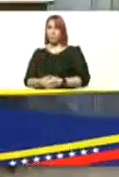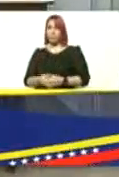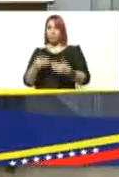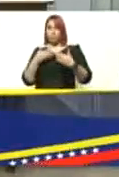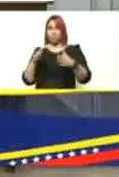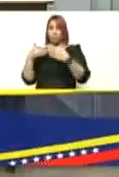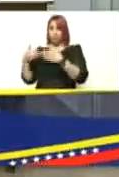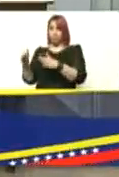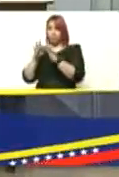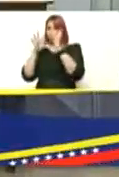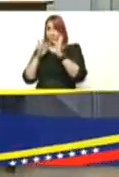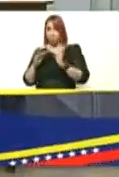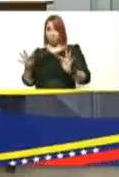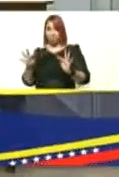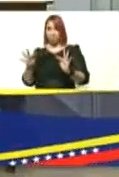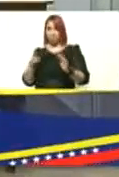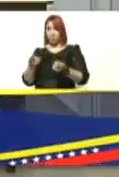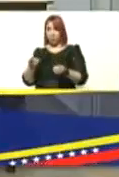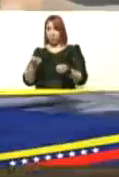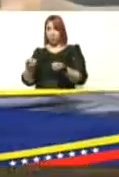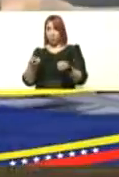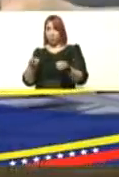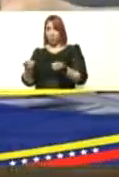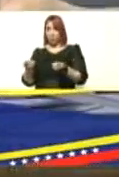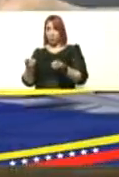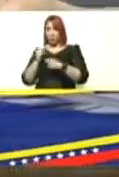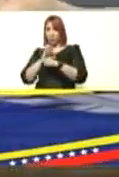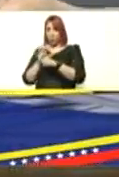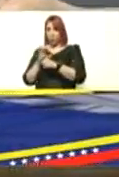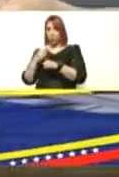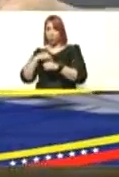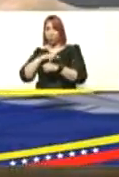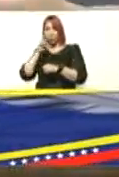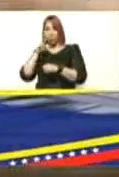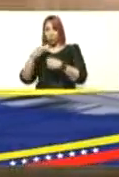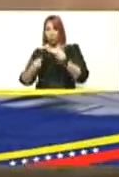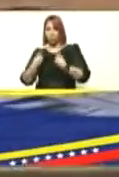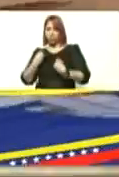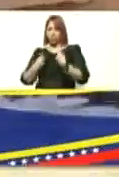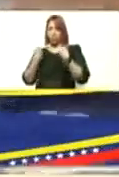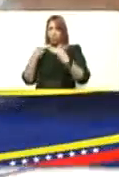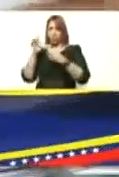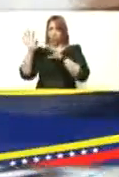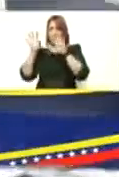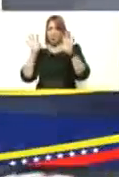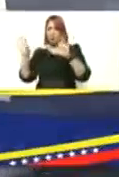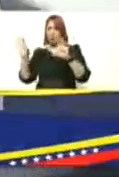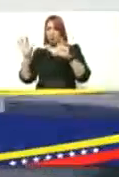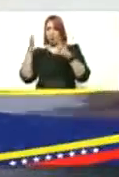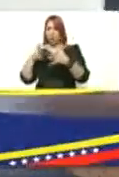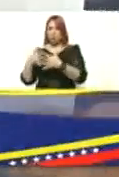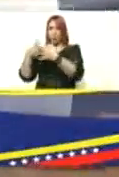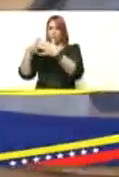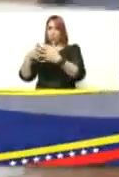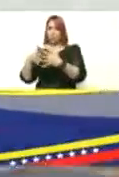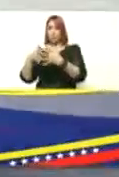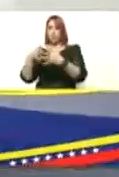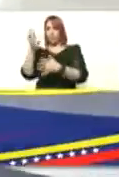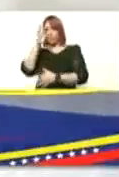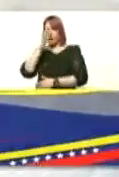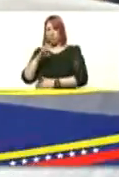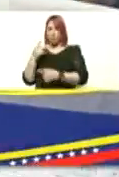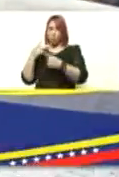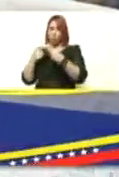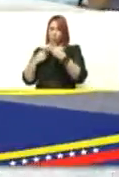garantizar de esta manera el control del COVID-19 hemos visto con preocupación como países como Estados Unidos Brasil entre